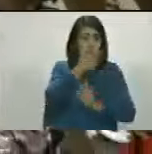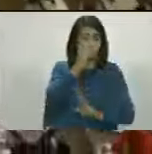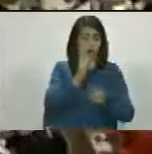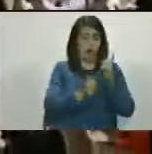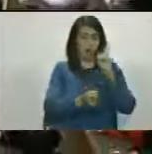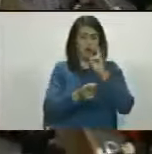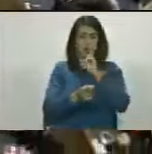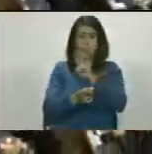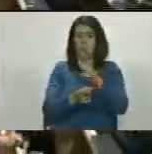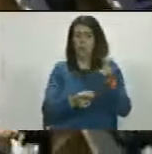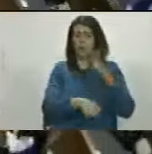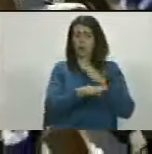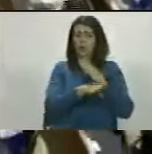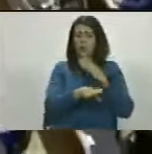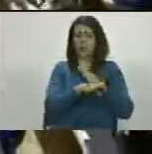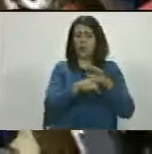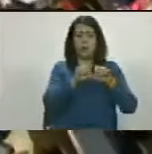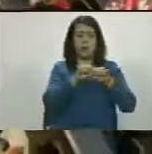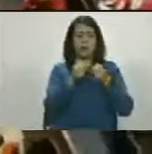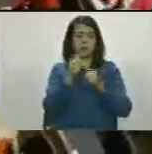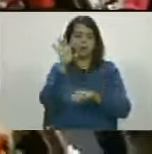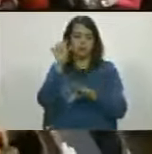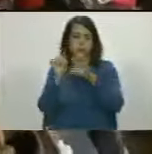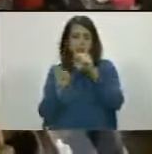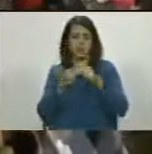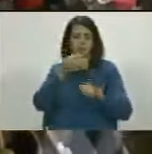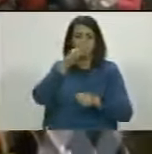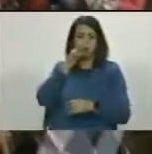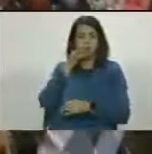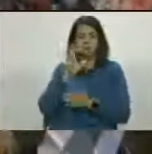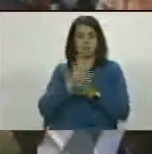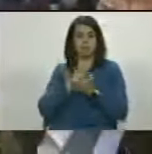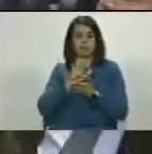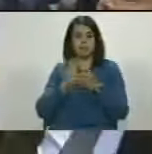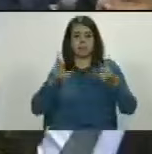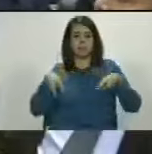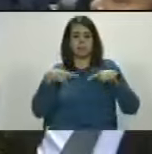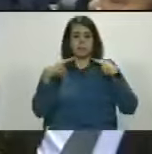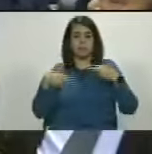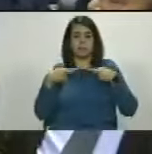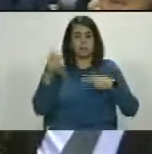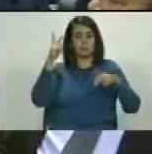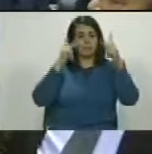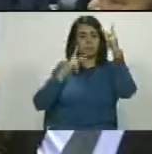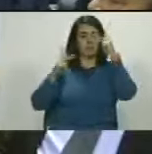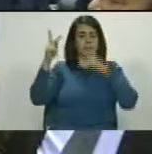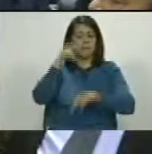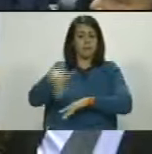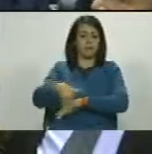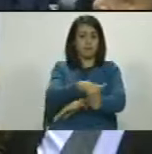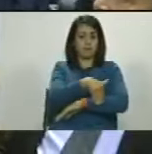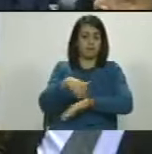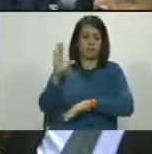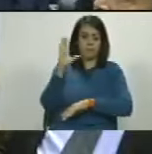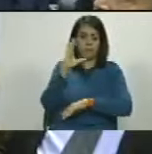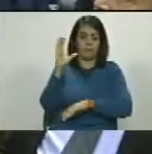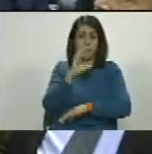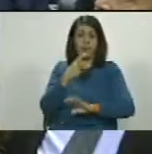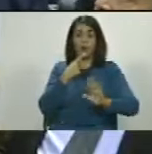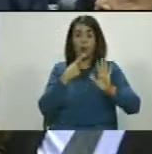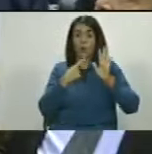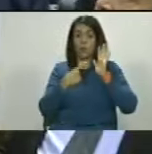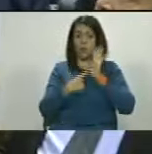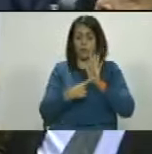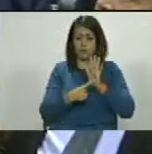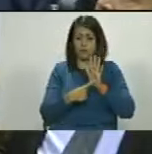pero algunos los vemos en las panaderías, en los cafés, en los restaurantes, paseándose por las calles de Caracas, cumpliendo